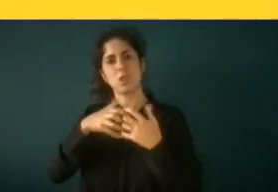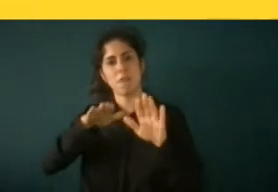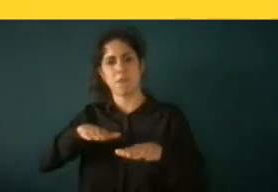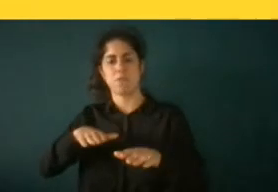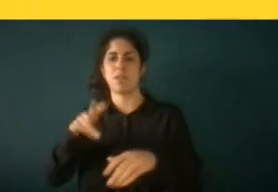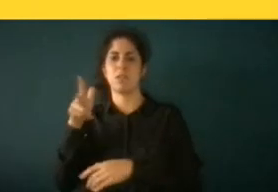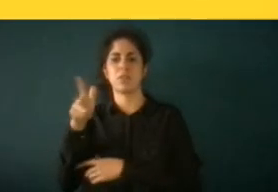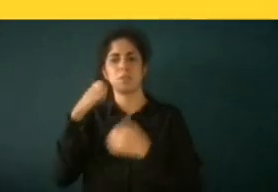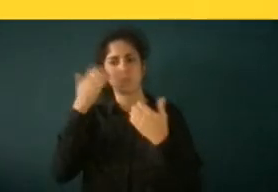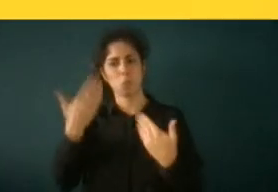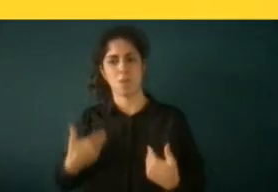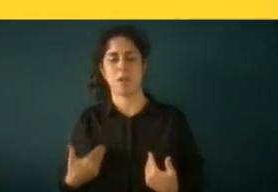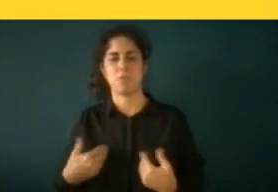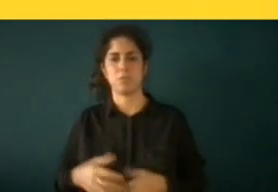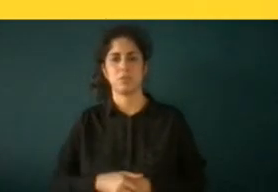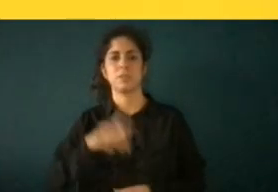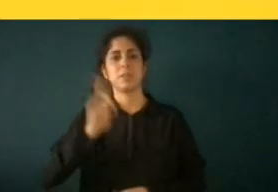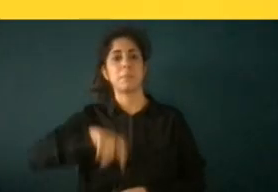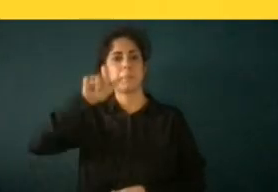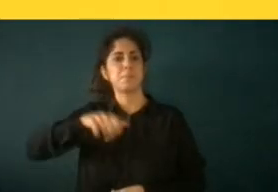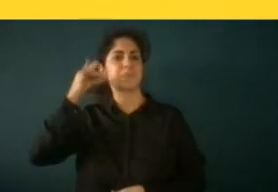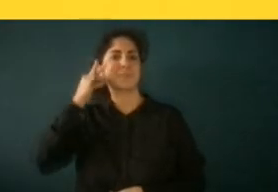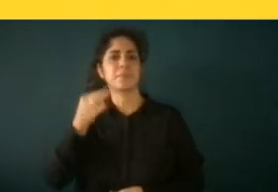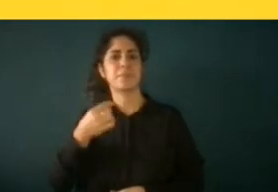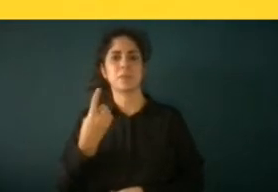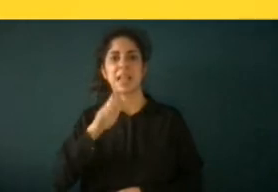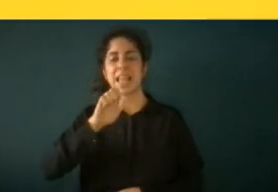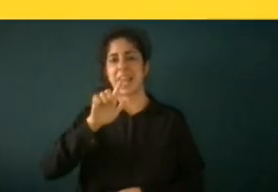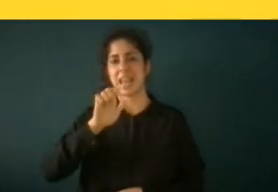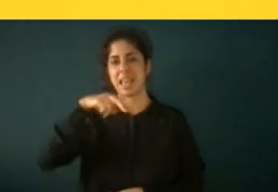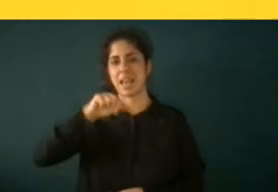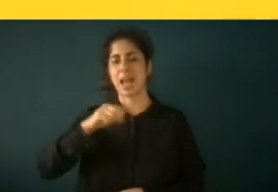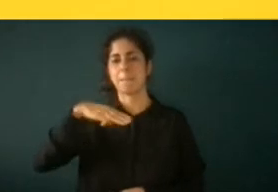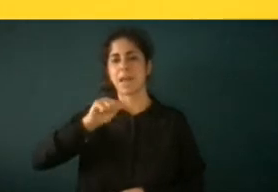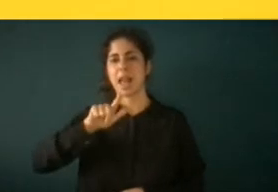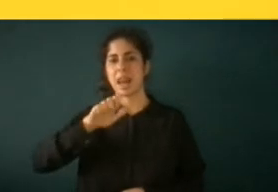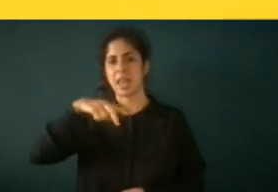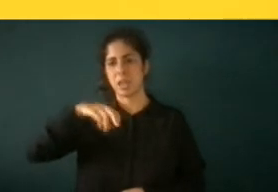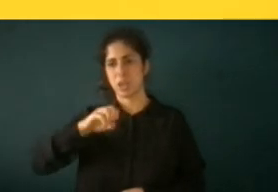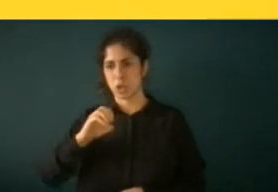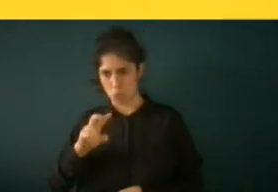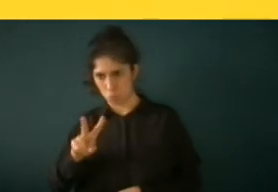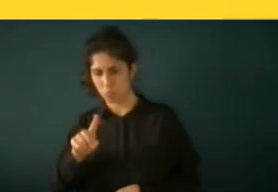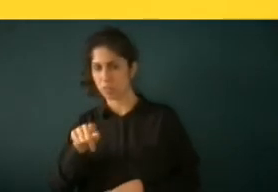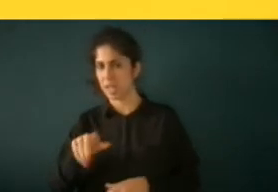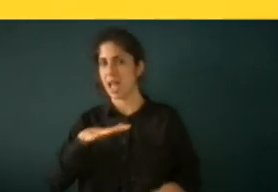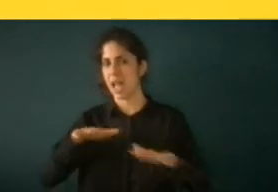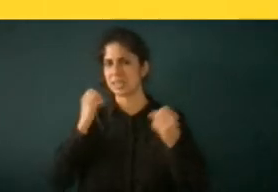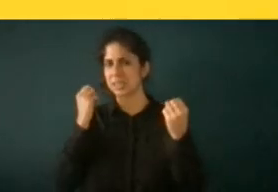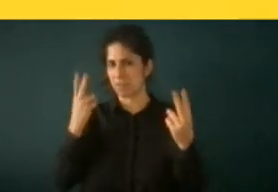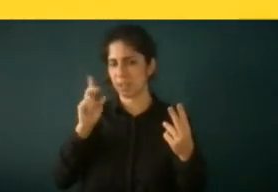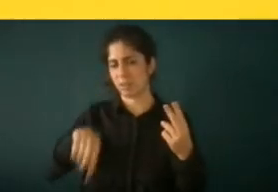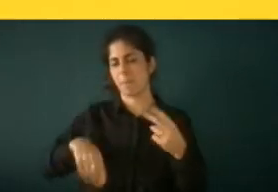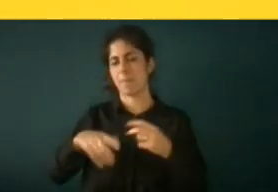persona que es bastante conocida que se llama Elena Malena una activista que no sé si la conoce lucha también por los derechos de las personas